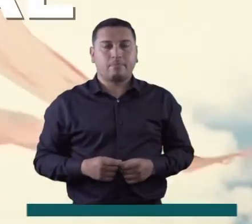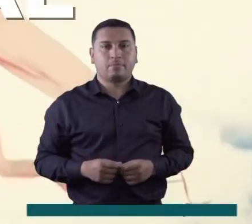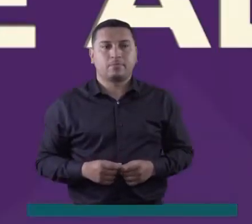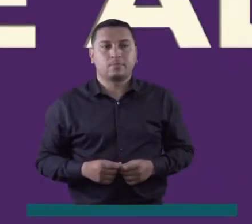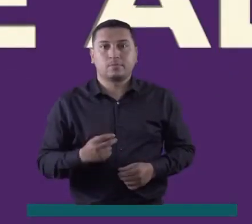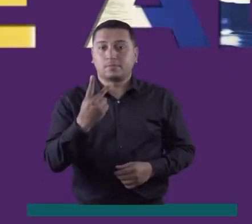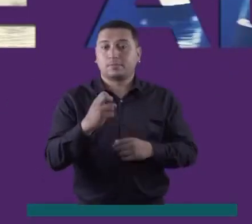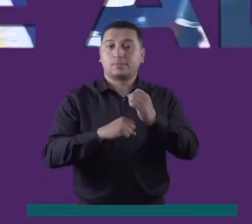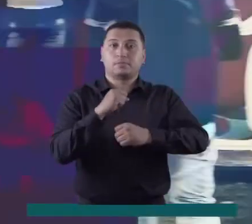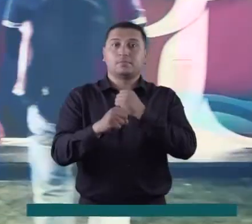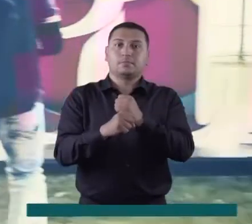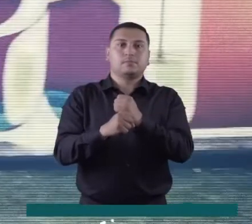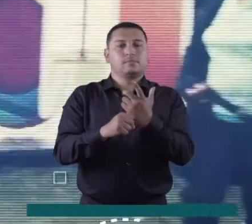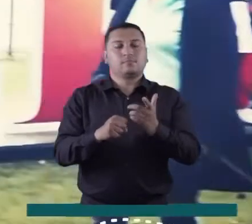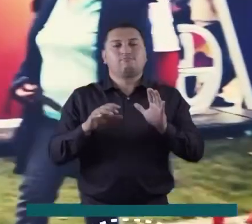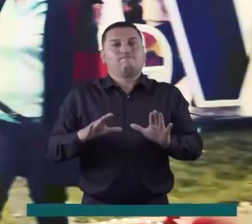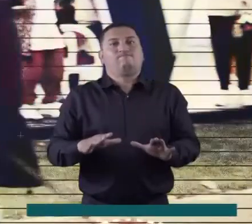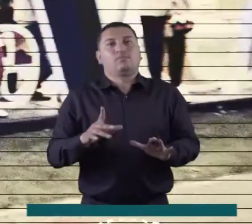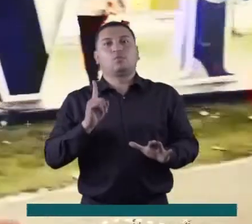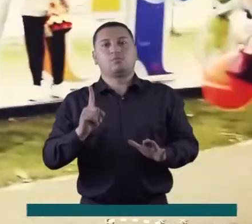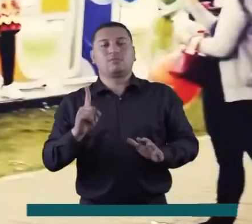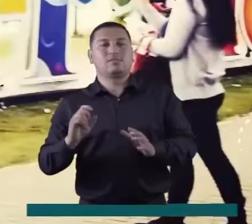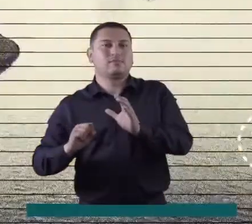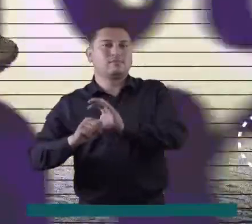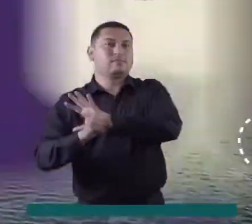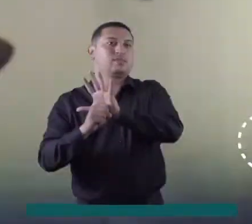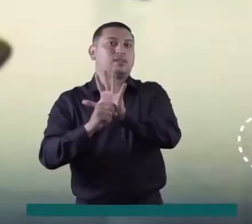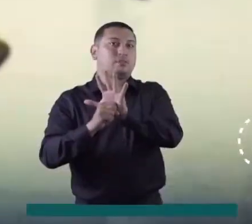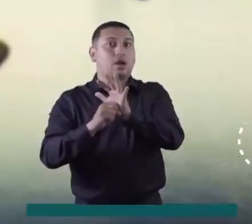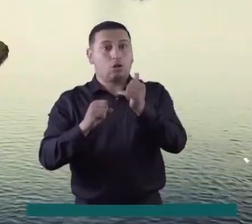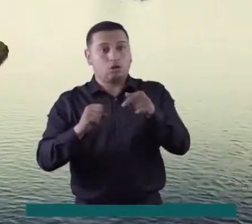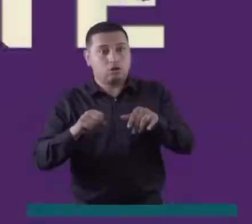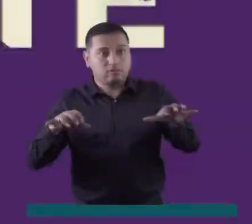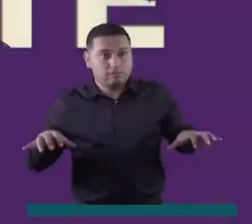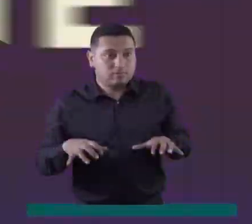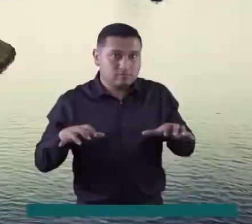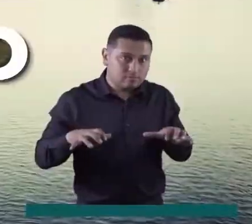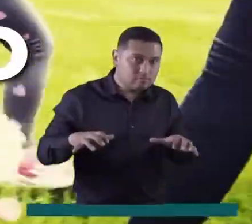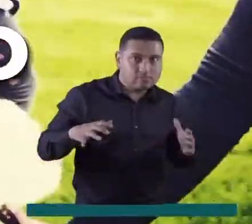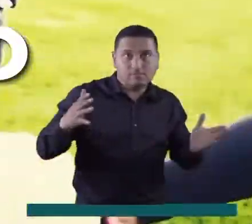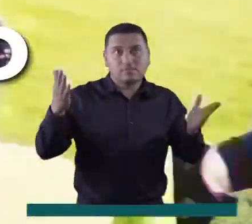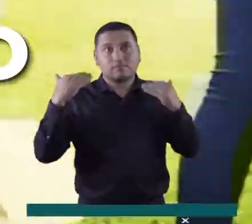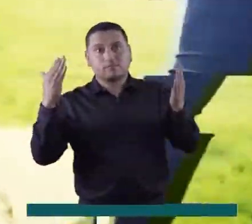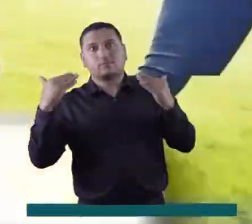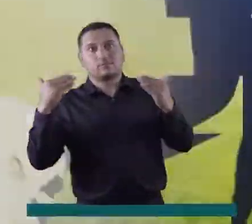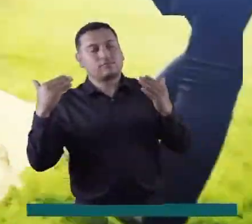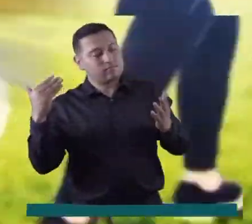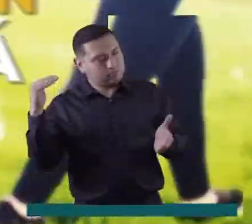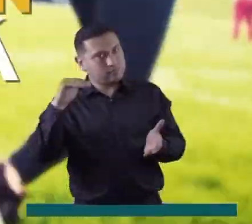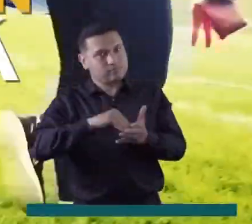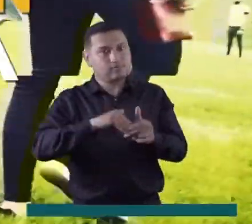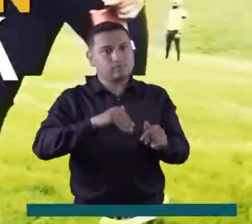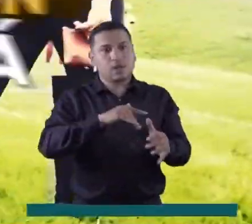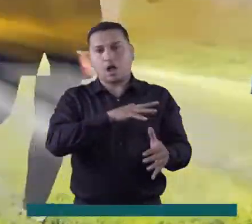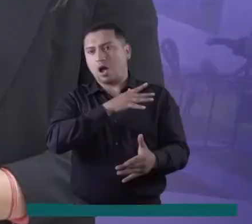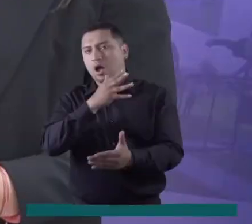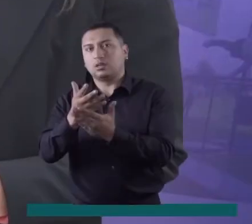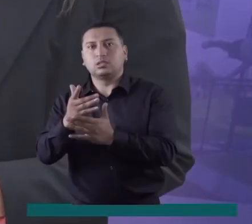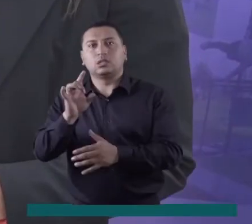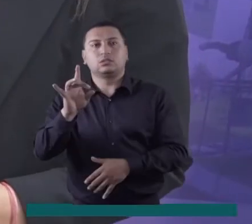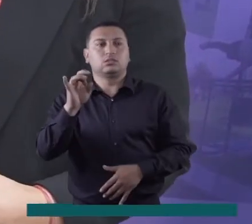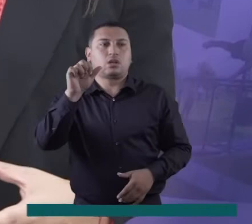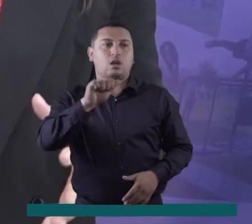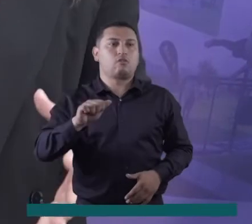Luego de dos años de receso por la pandemia, el festival de verano regresó recargado a la capital del país hasta el 15 de agosto.